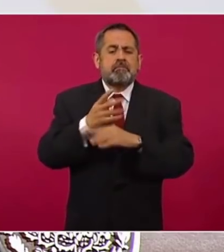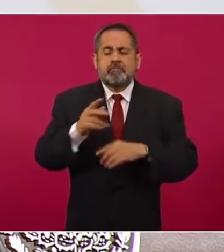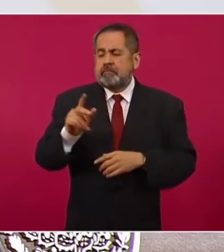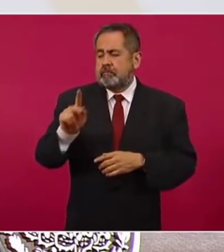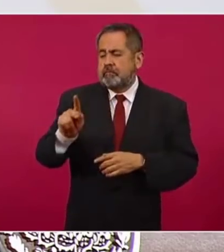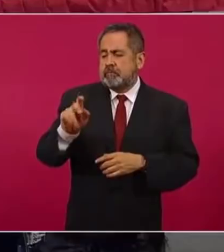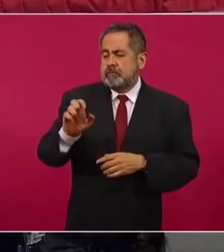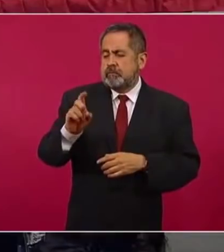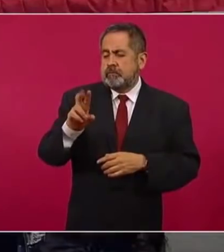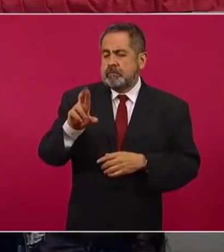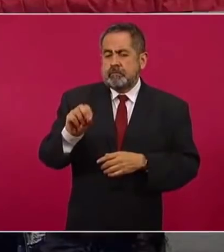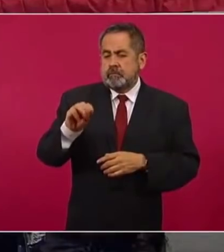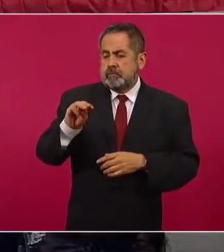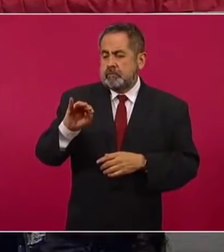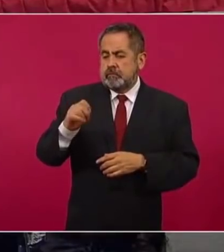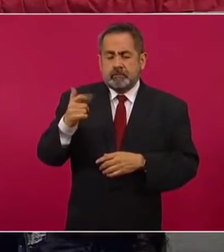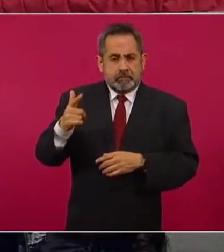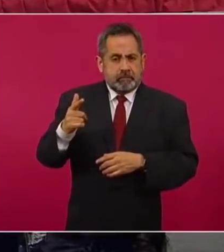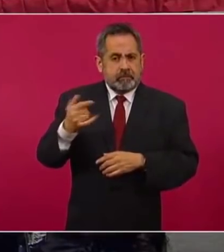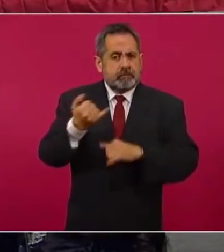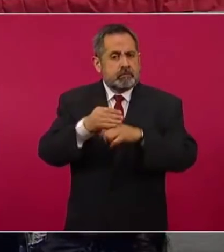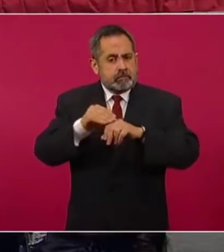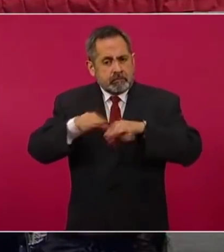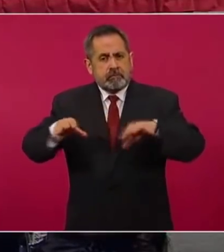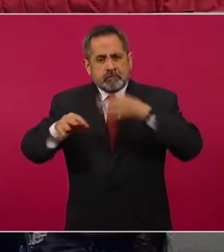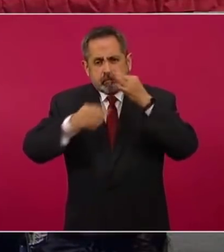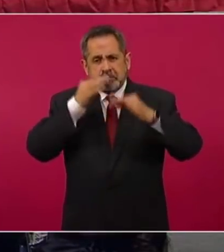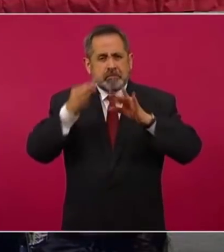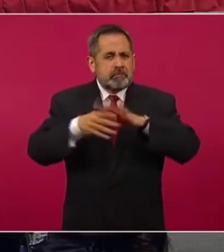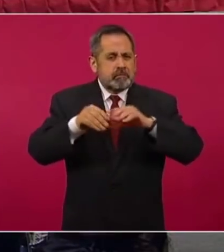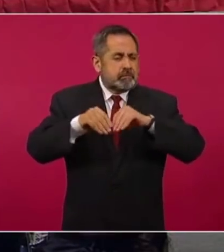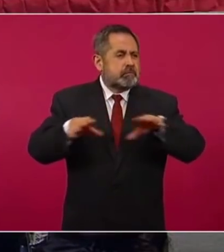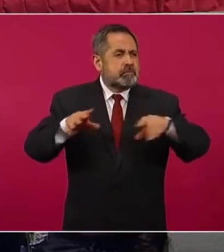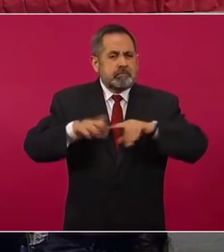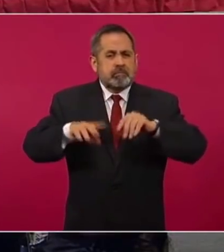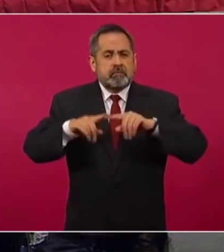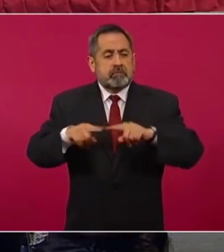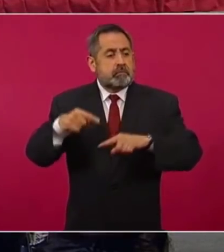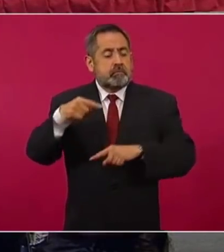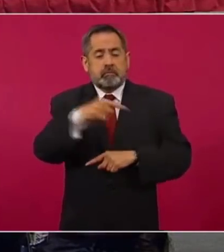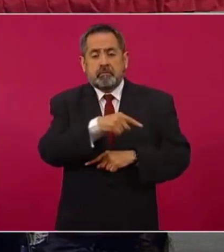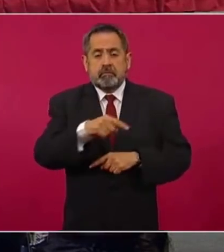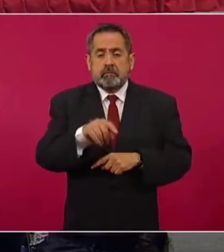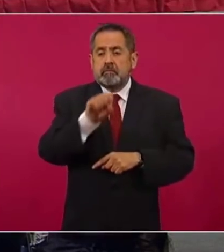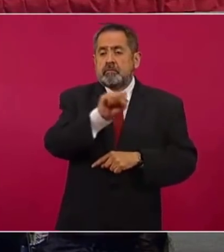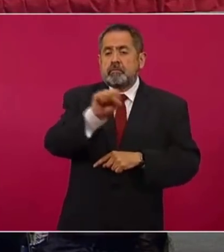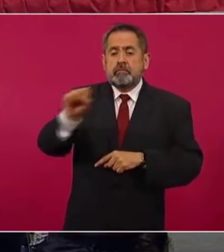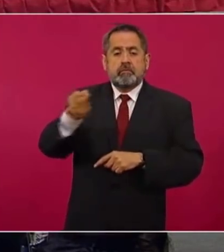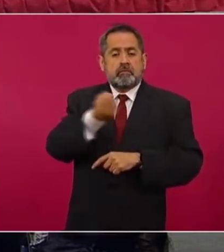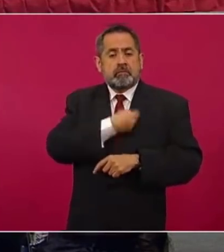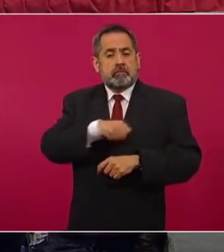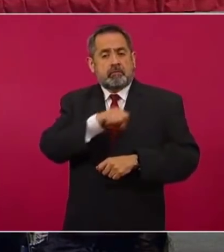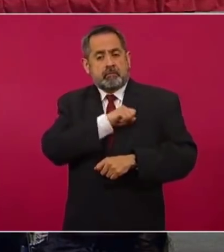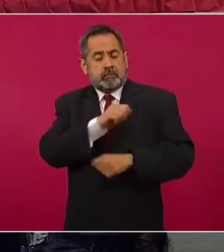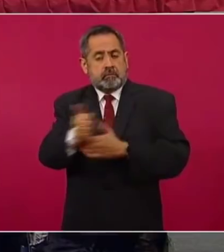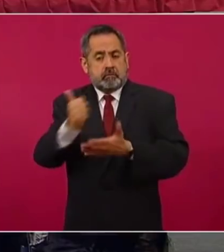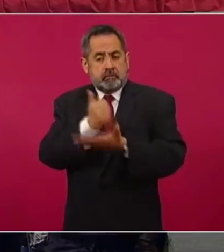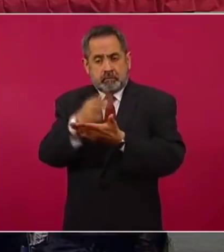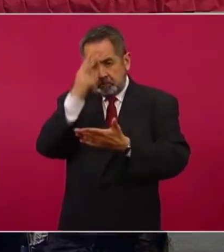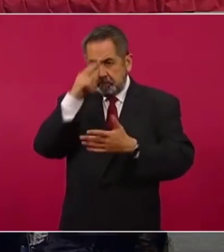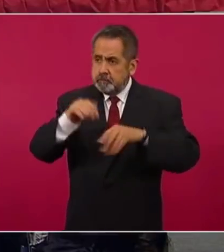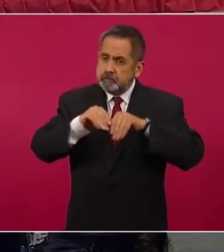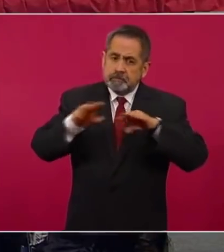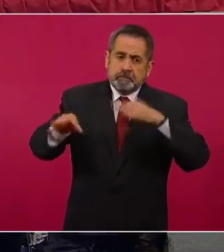Miguel, de una información que está difundiendo la Secretaría de Salud de la Ciudad de México.